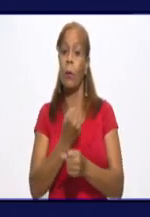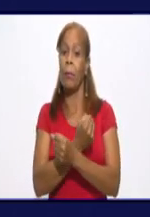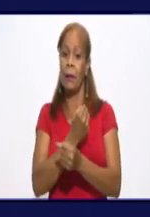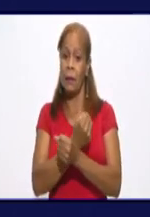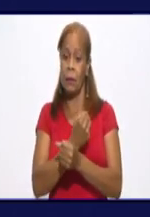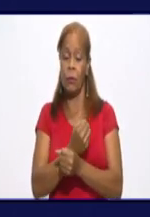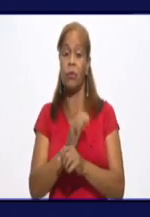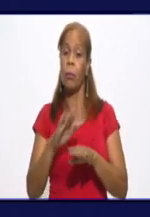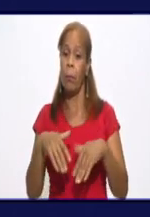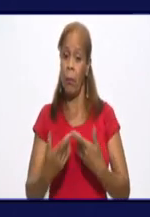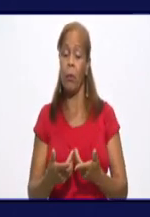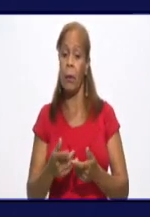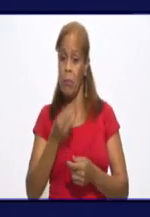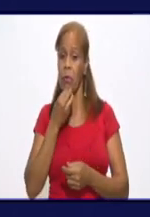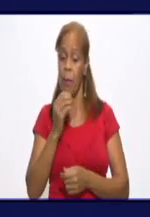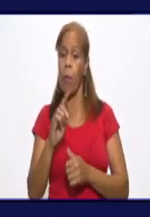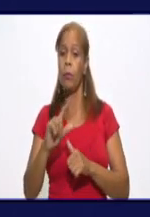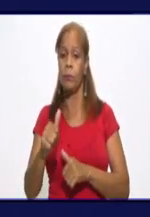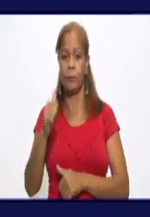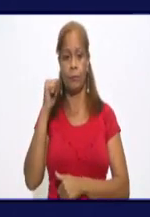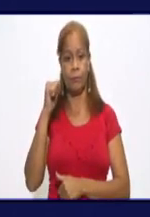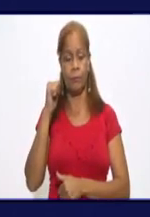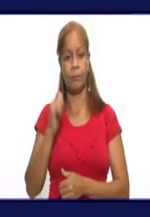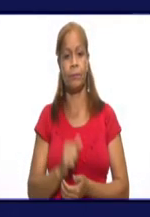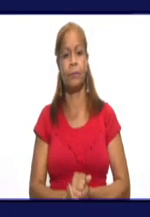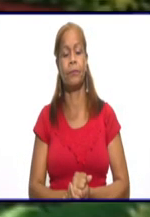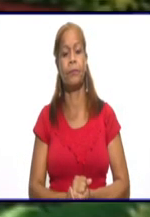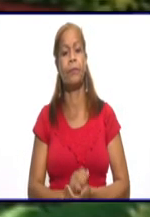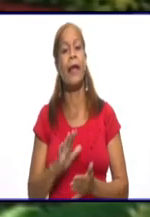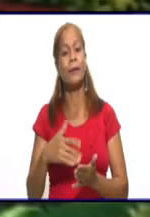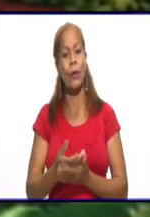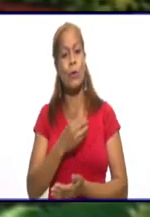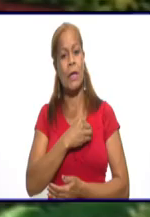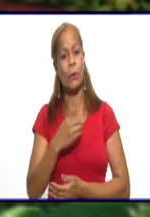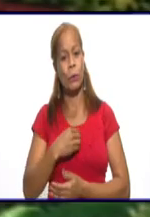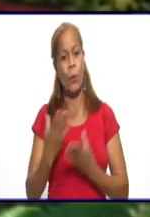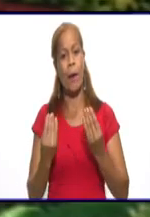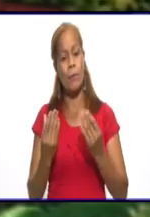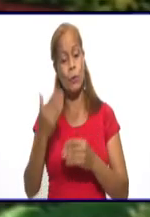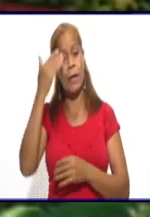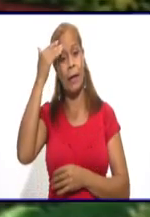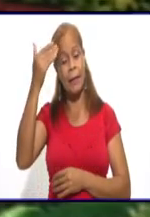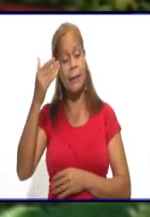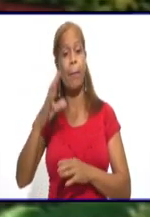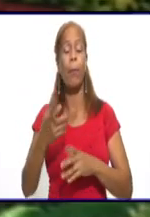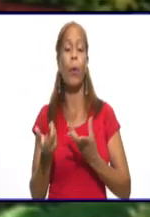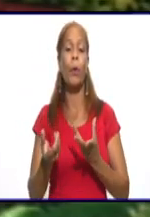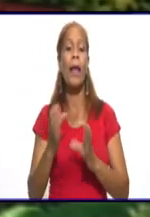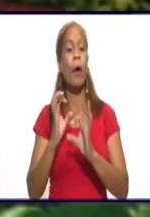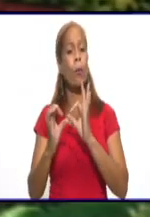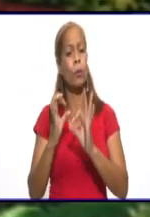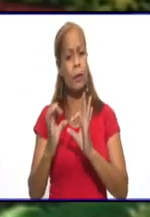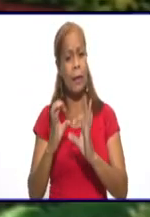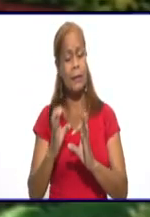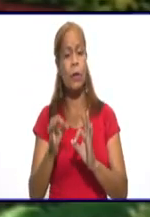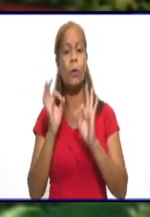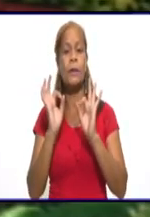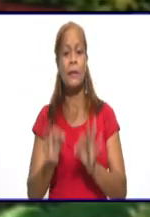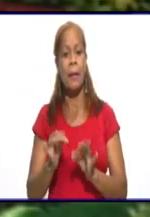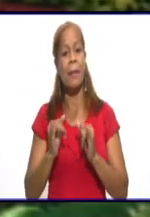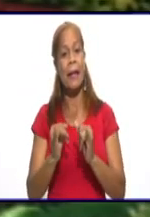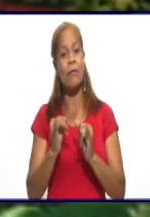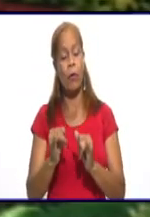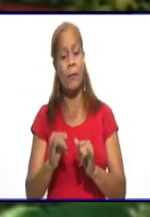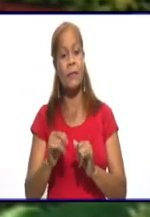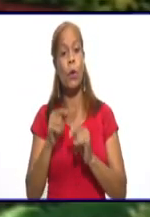guardia, pues podemos retroceder. Doctora, muchísimas gracias por la comunicación que habitualmente sostiene usted con